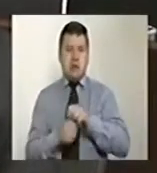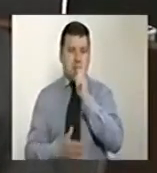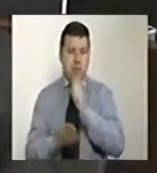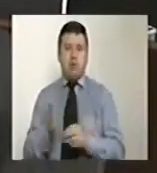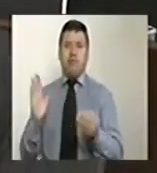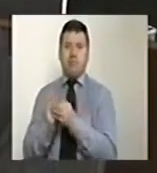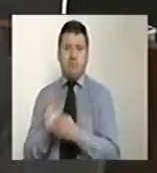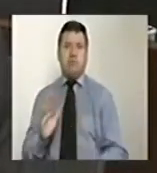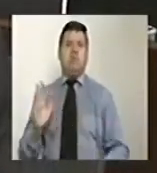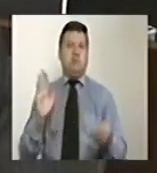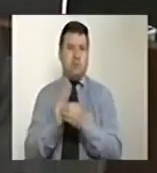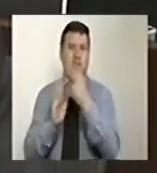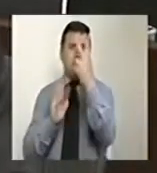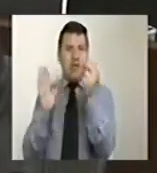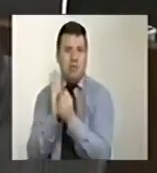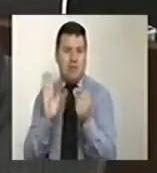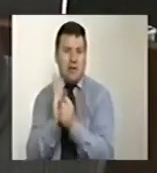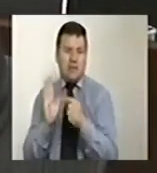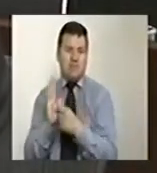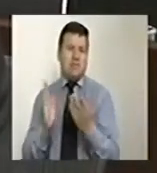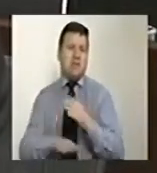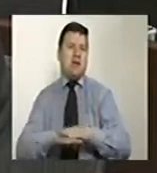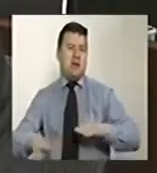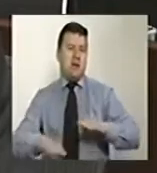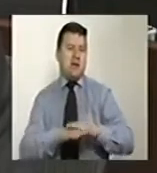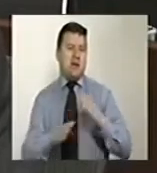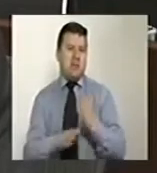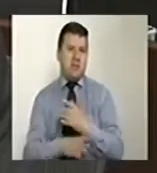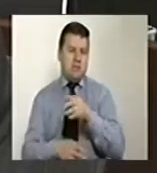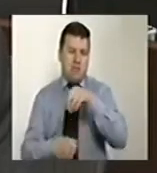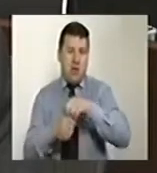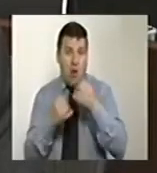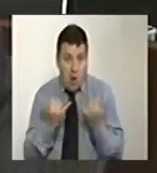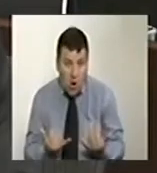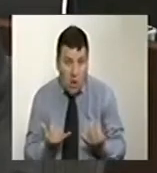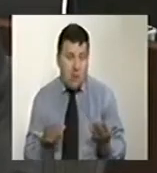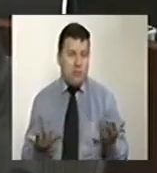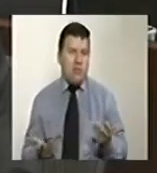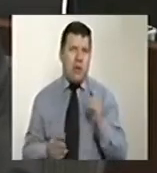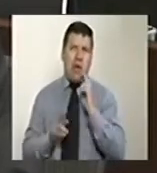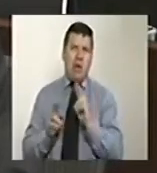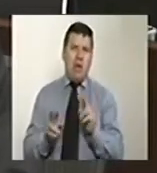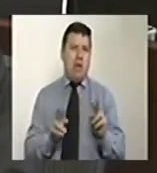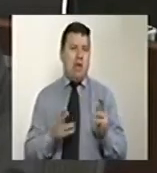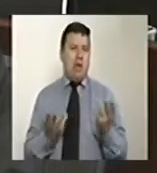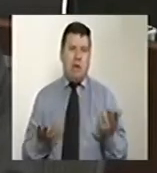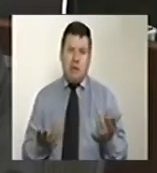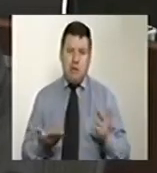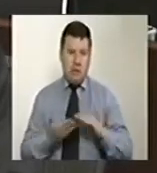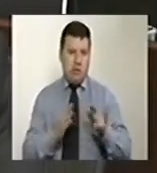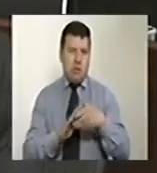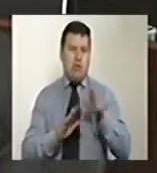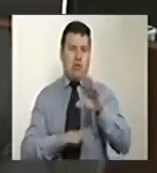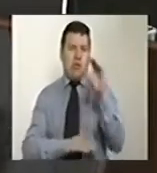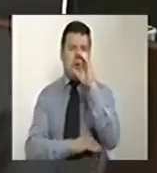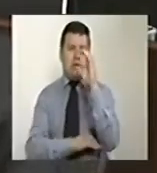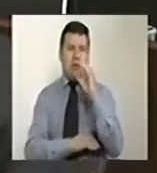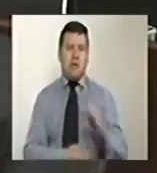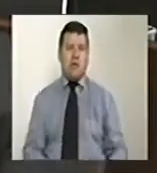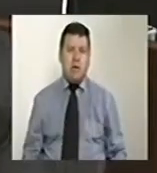con las consecuencias en consumo que hoy vemos en la población colombiana.